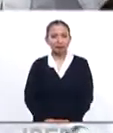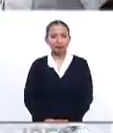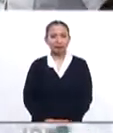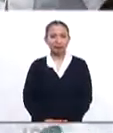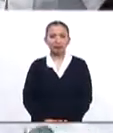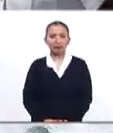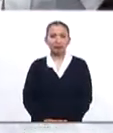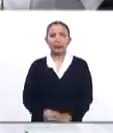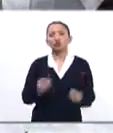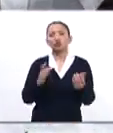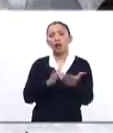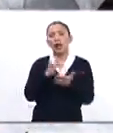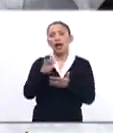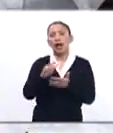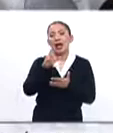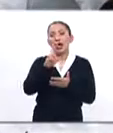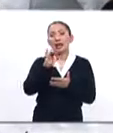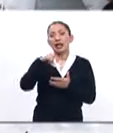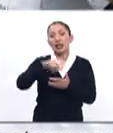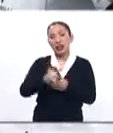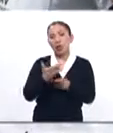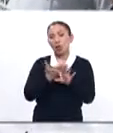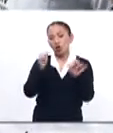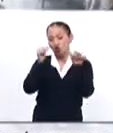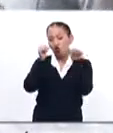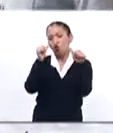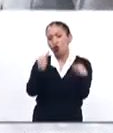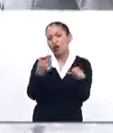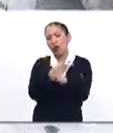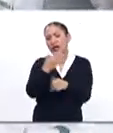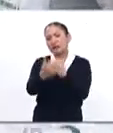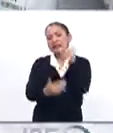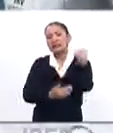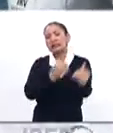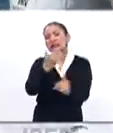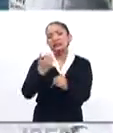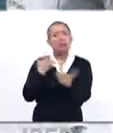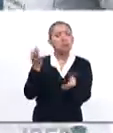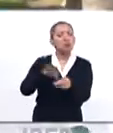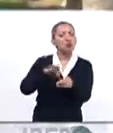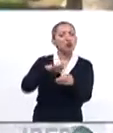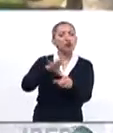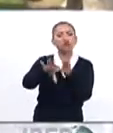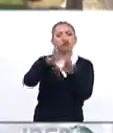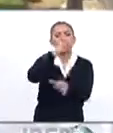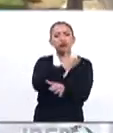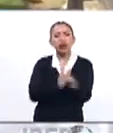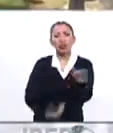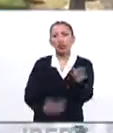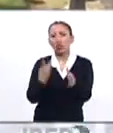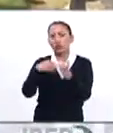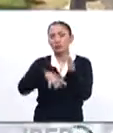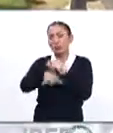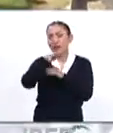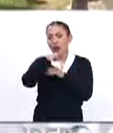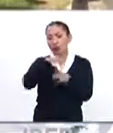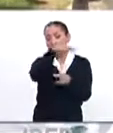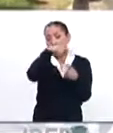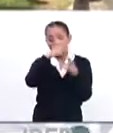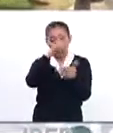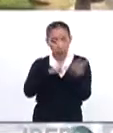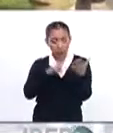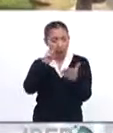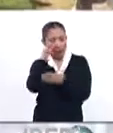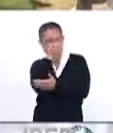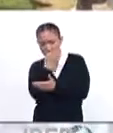Claro. Pues muchísimas gracias, Rina. Pues estaremos muy pendientes, entonces, de estas próximas elecciones en el 2019 en la región para seguir